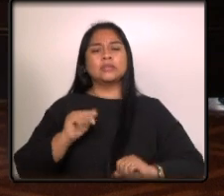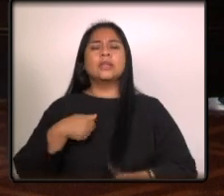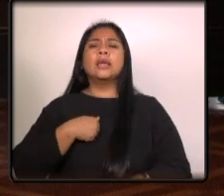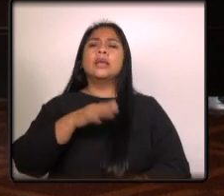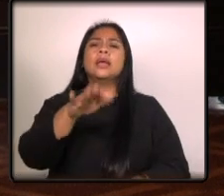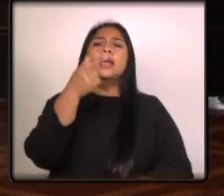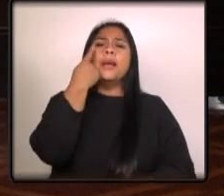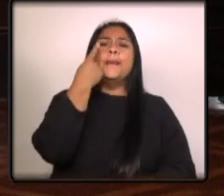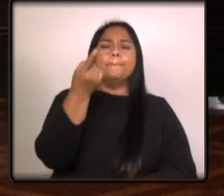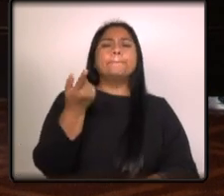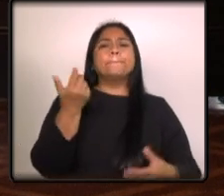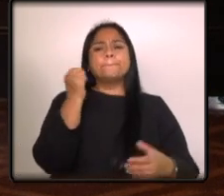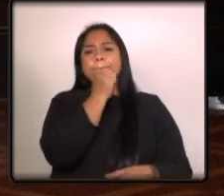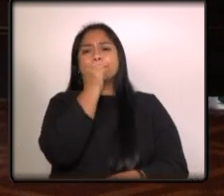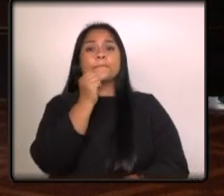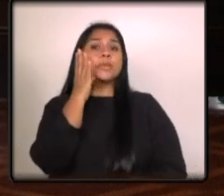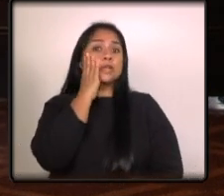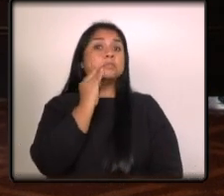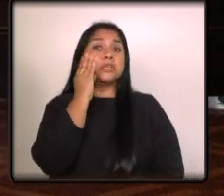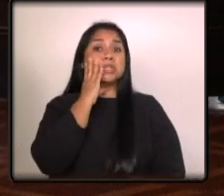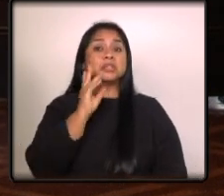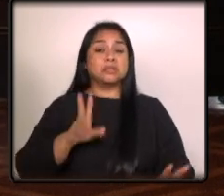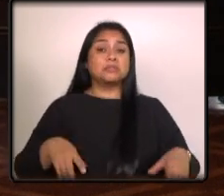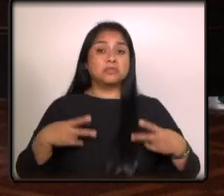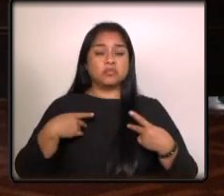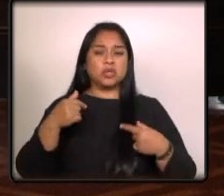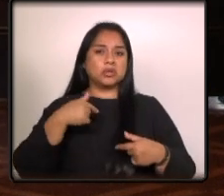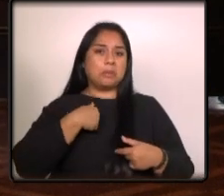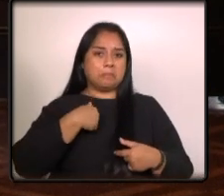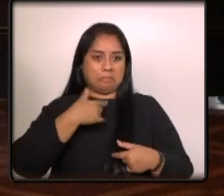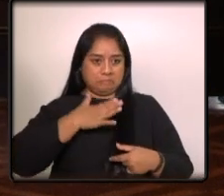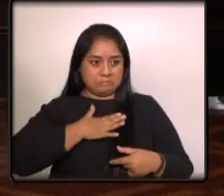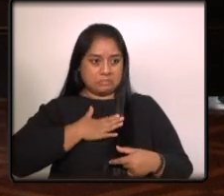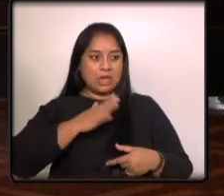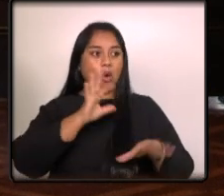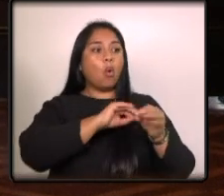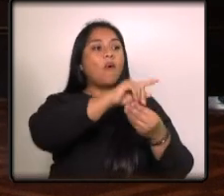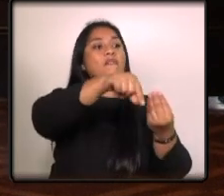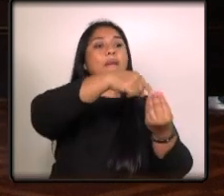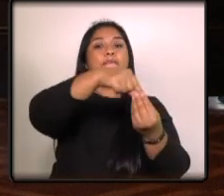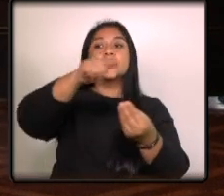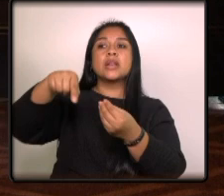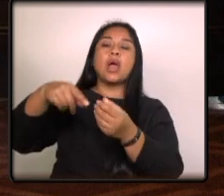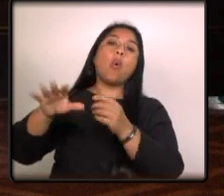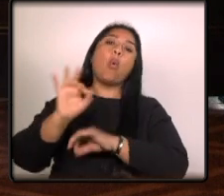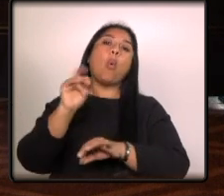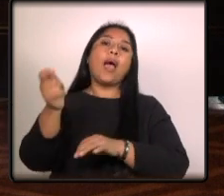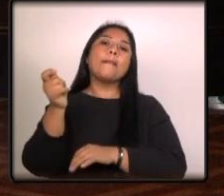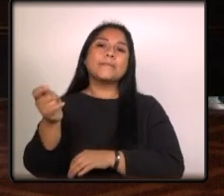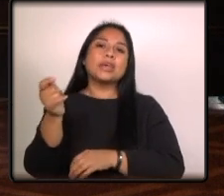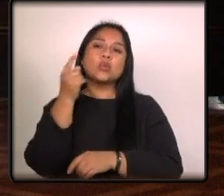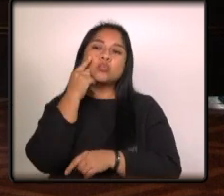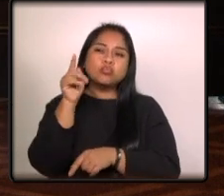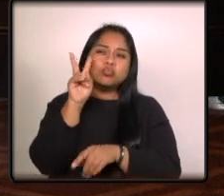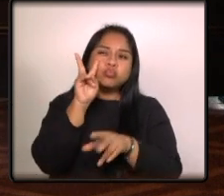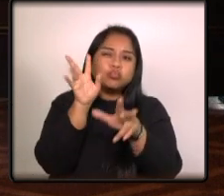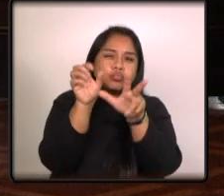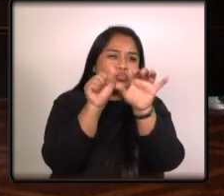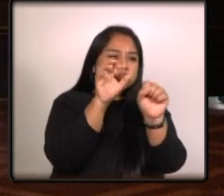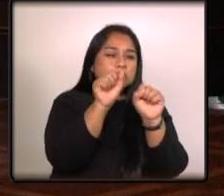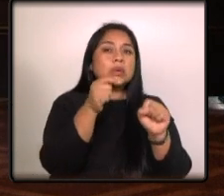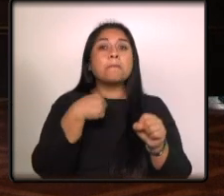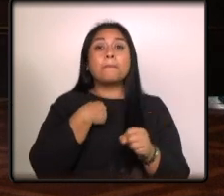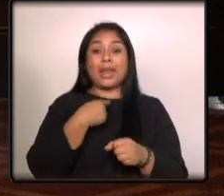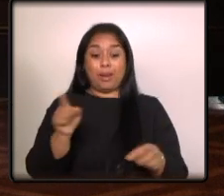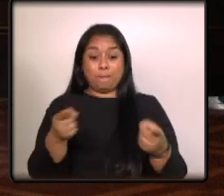canciones todas son experiencias vividas que sean mías o de familiares o amistades pero toda mi música lleva una